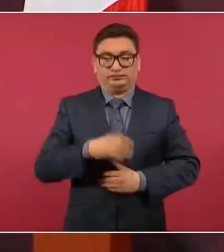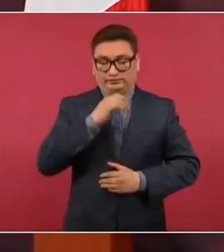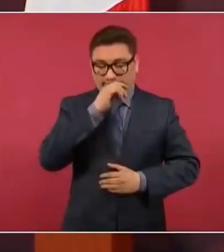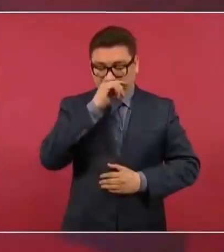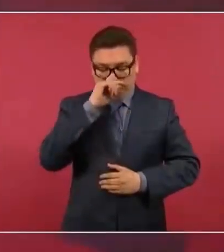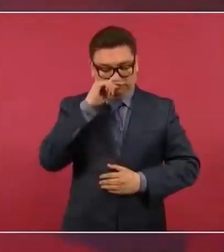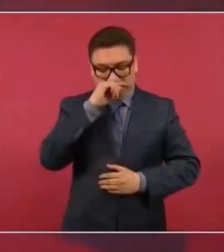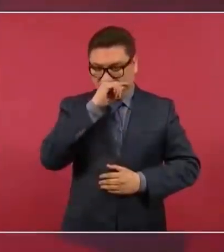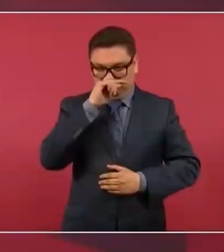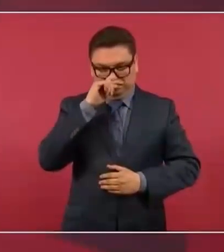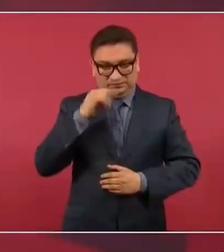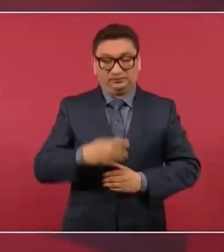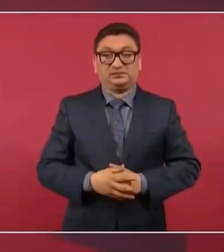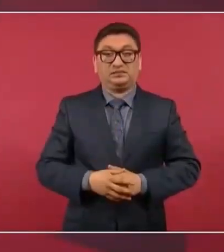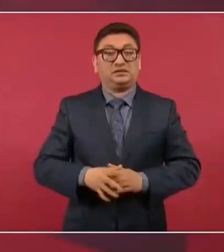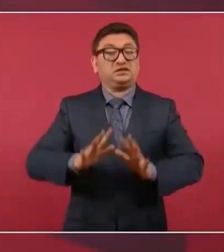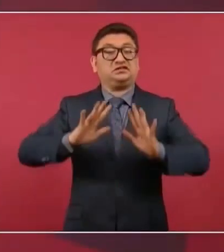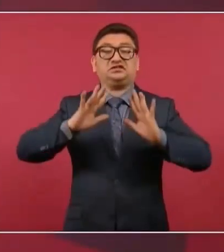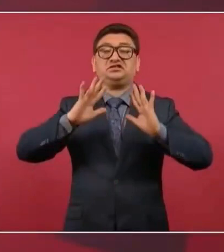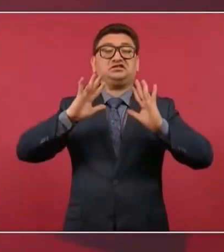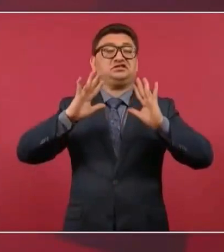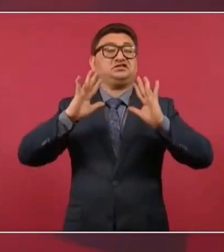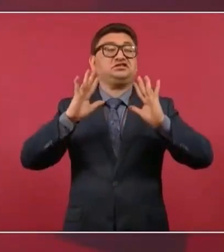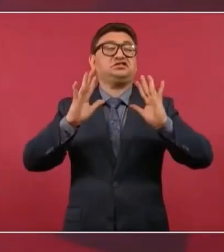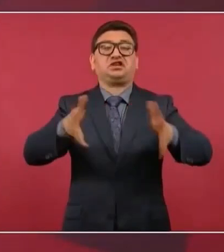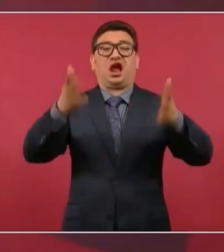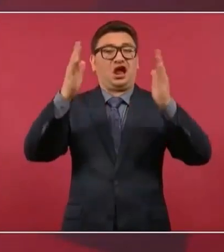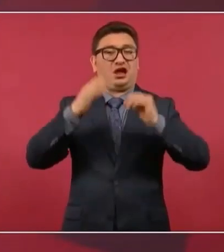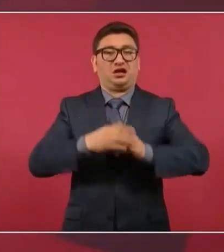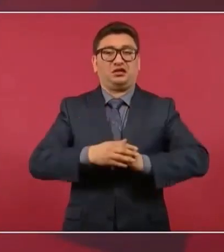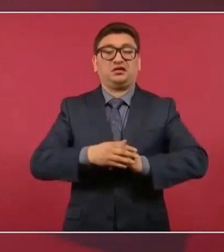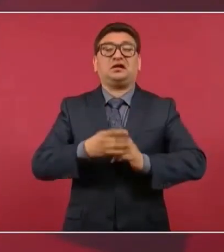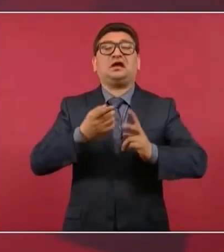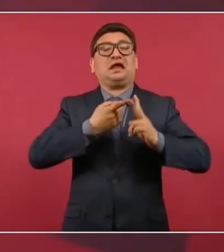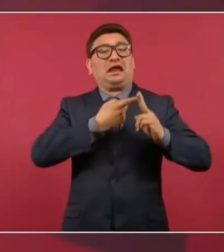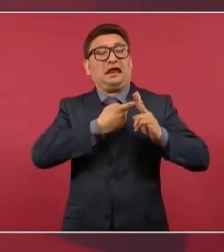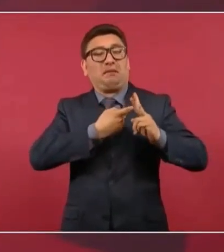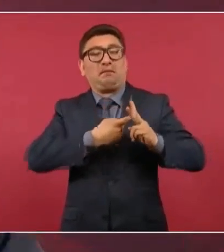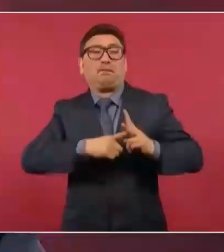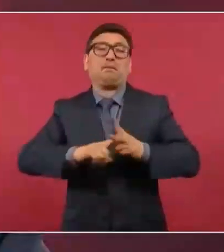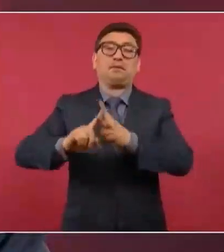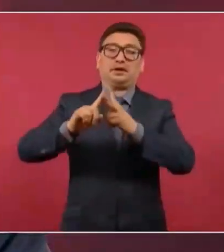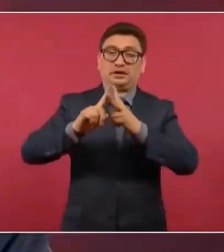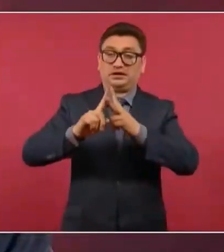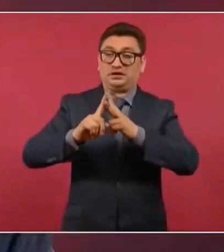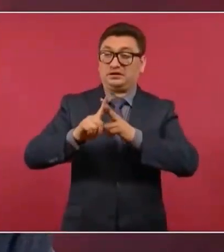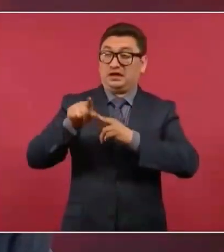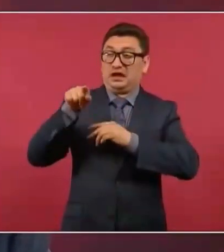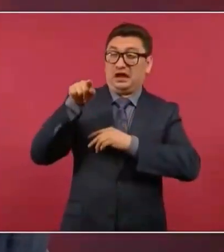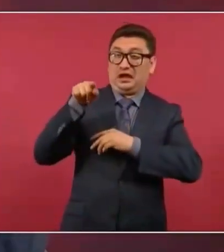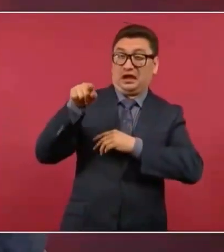la caída del movimiento.